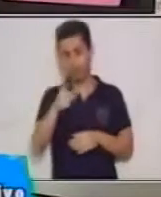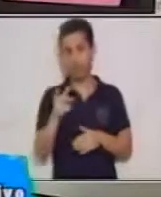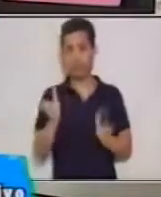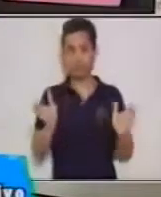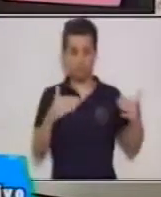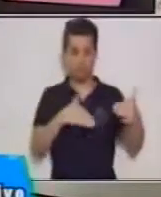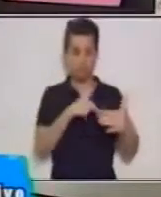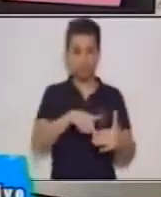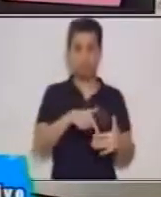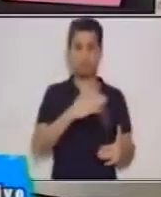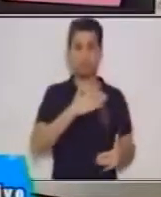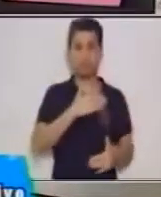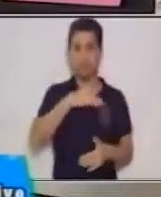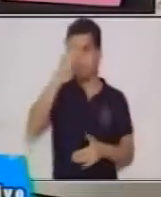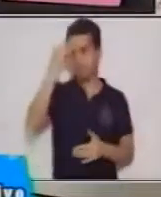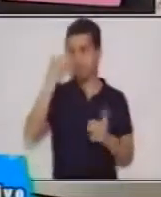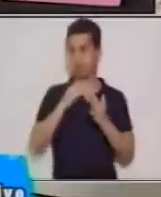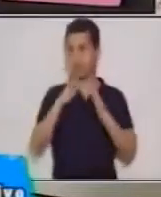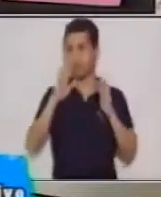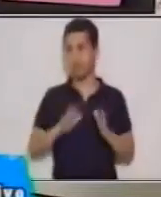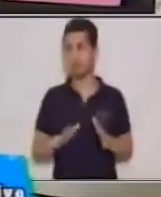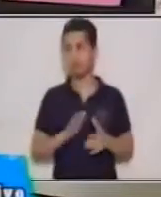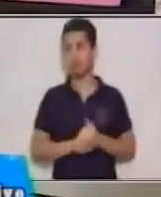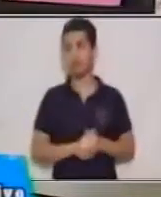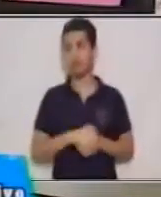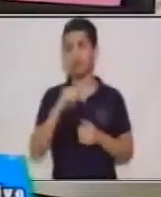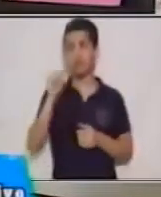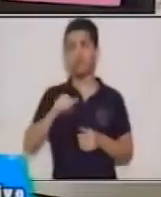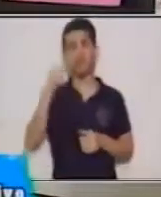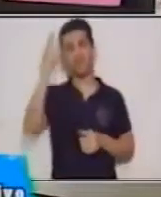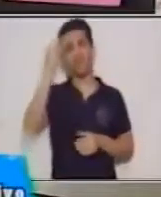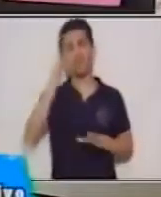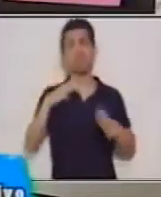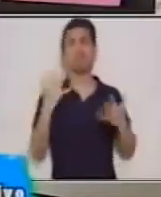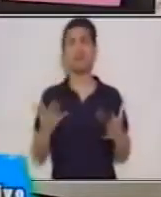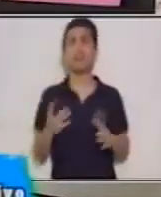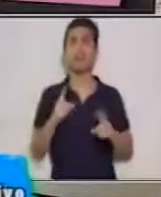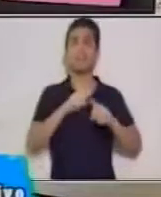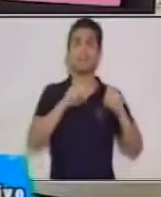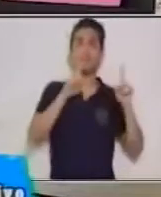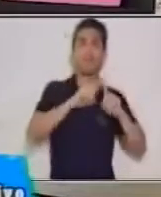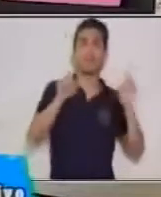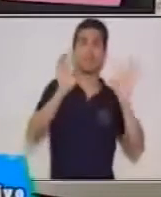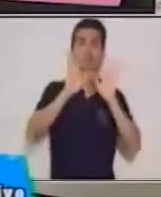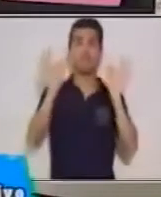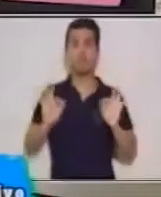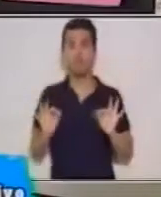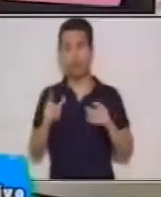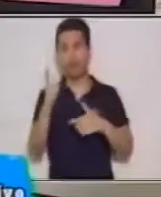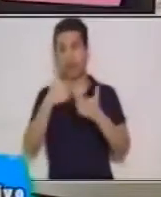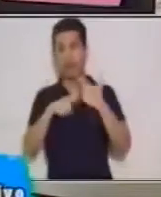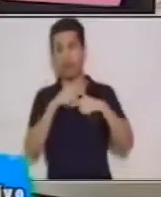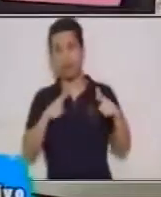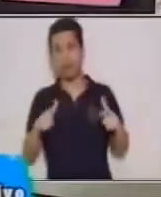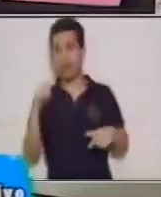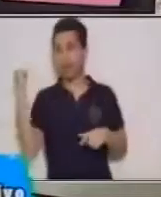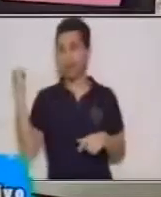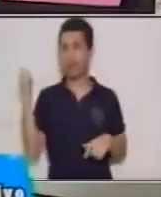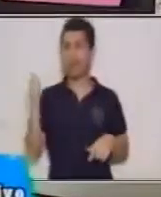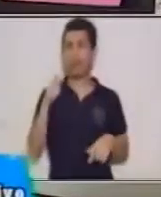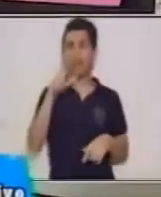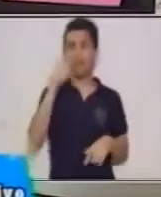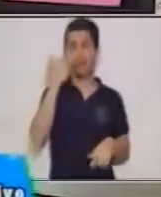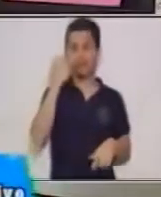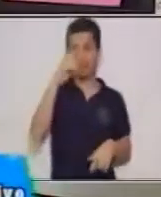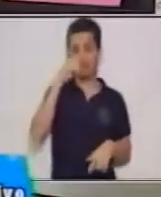aprendo en casa ¿qué aprendiste hoy? los tipos de lenguaje literario y científico comparte